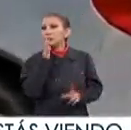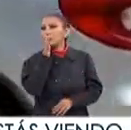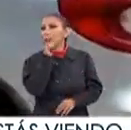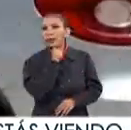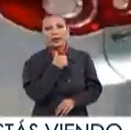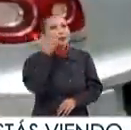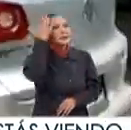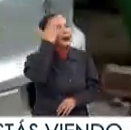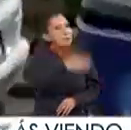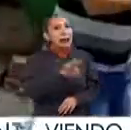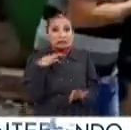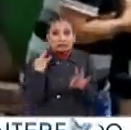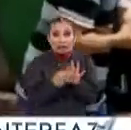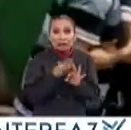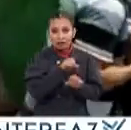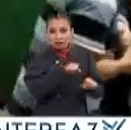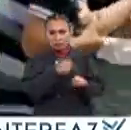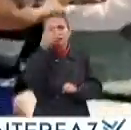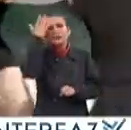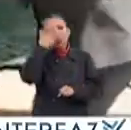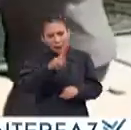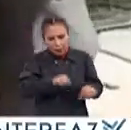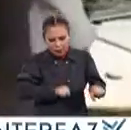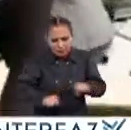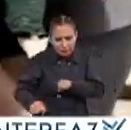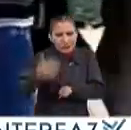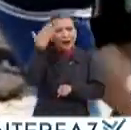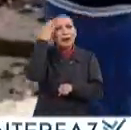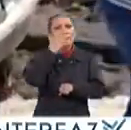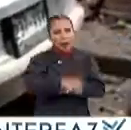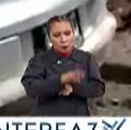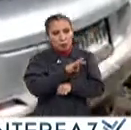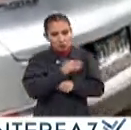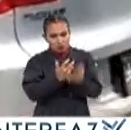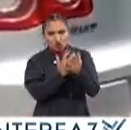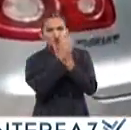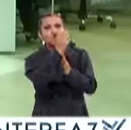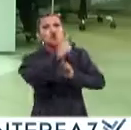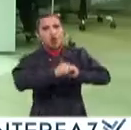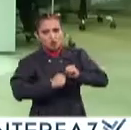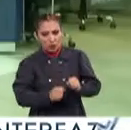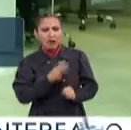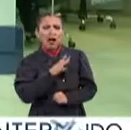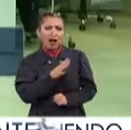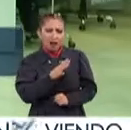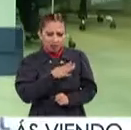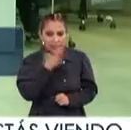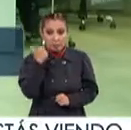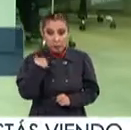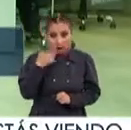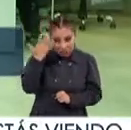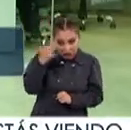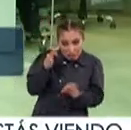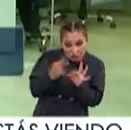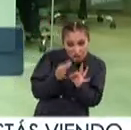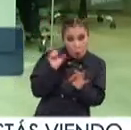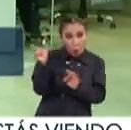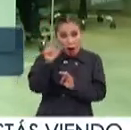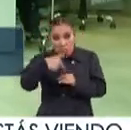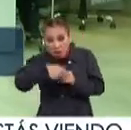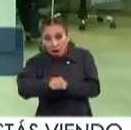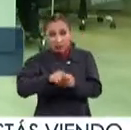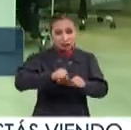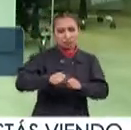predecir los sismos Sabemos del peligro sísmico, conocemos del potencial sísmico Sin embargo, predecir es una cuestión